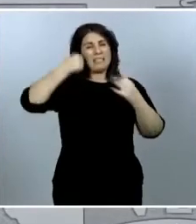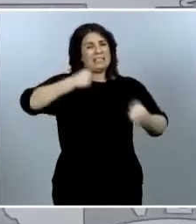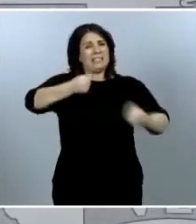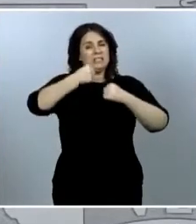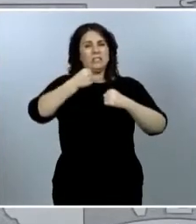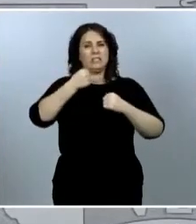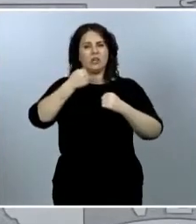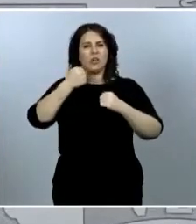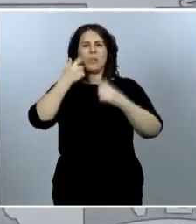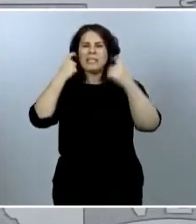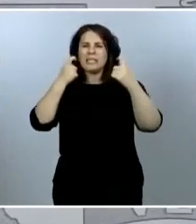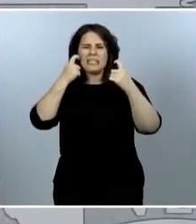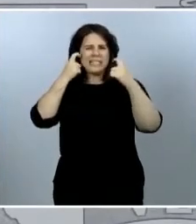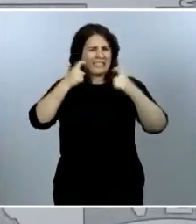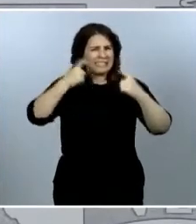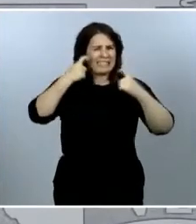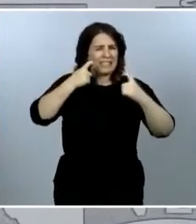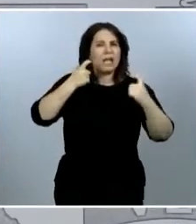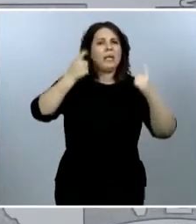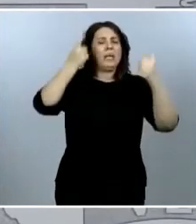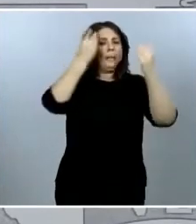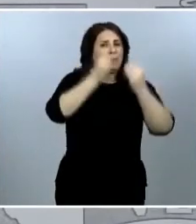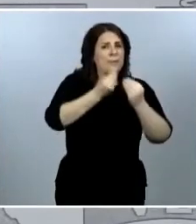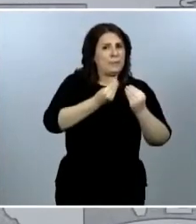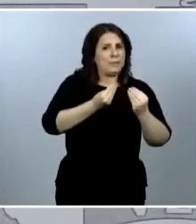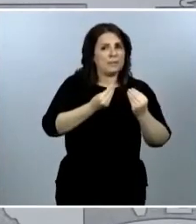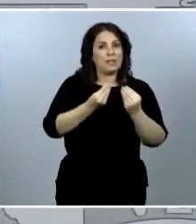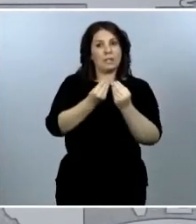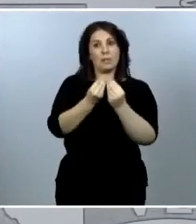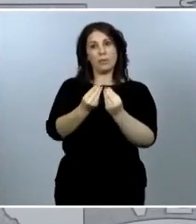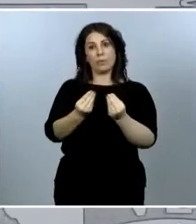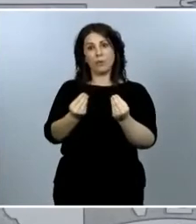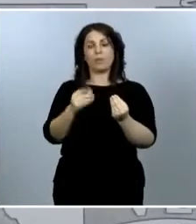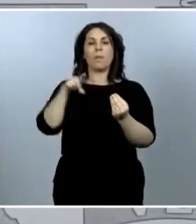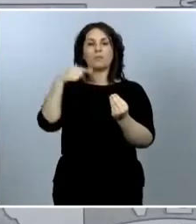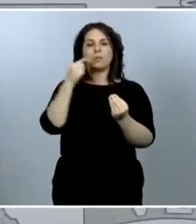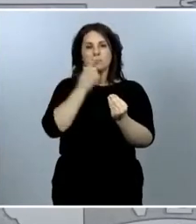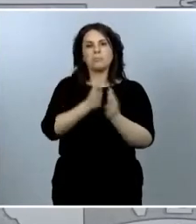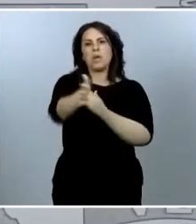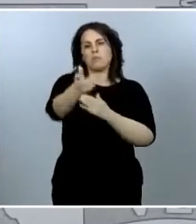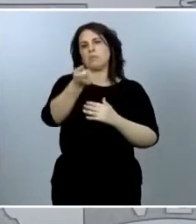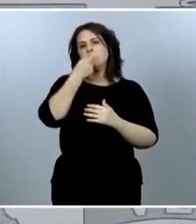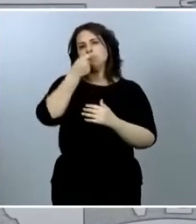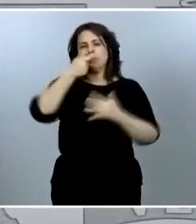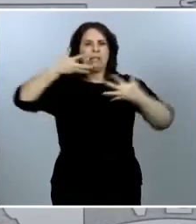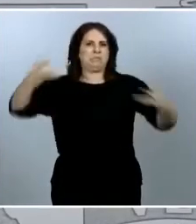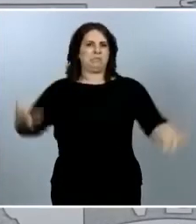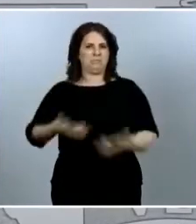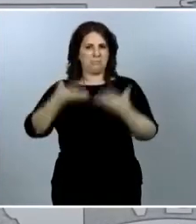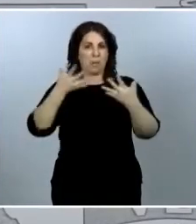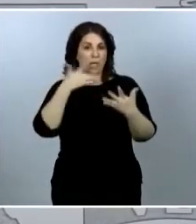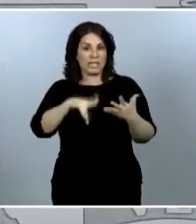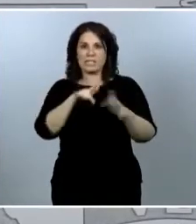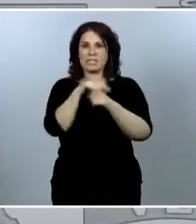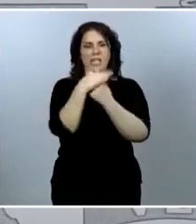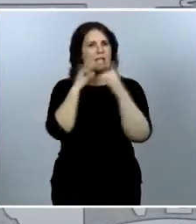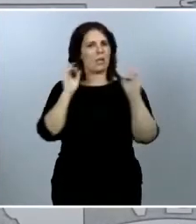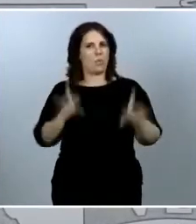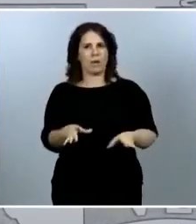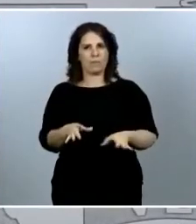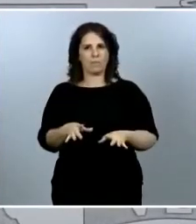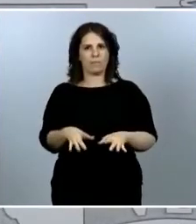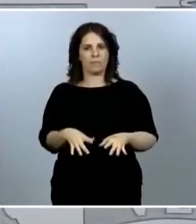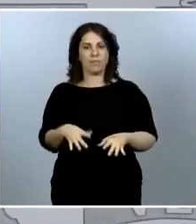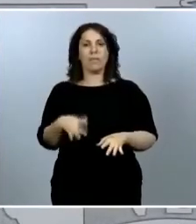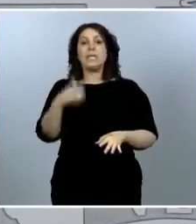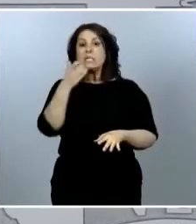es el caso, se pasa a un tratamiento mucho más liviano. Y si la infección desaparece, se elimina la medicación. Eso es lo que